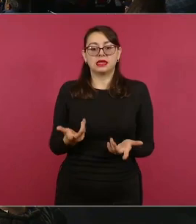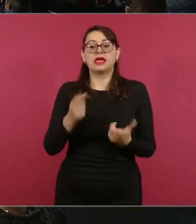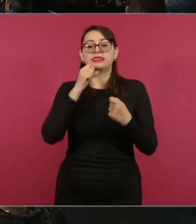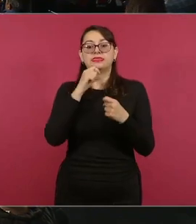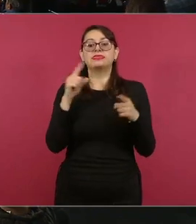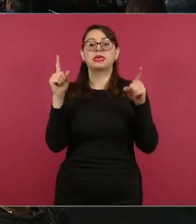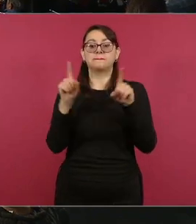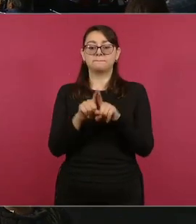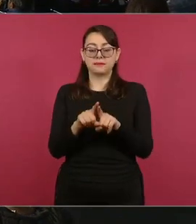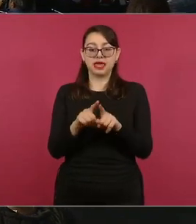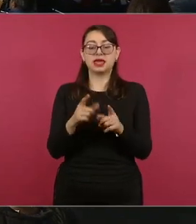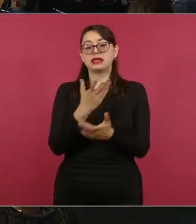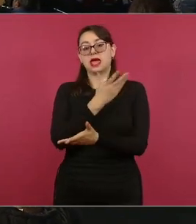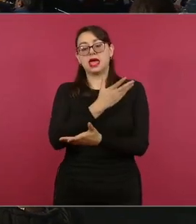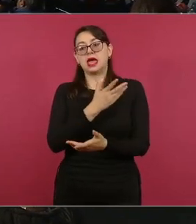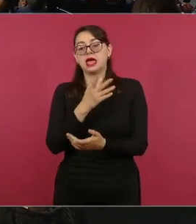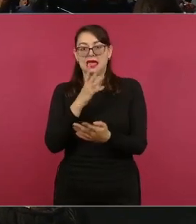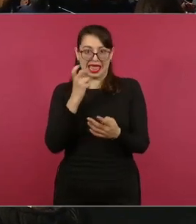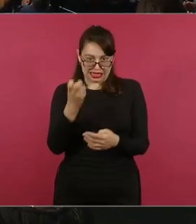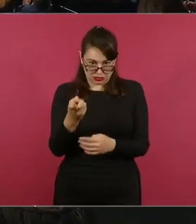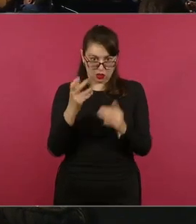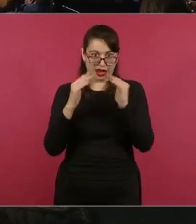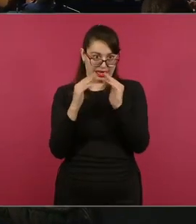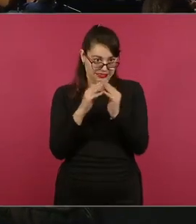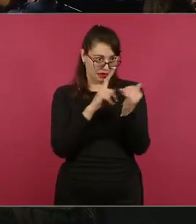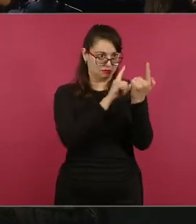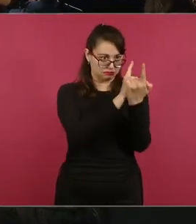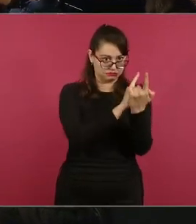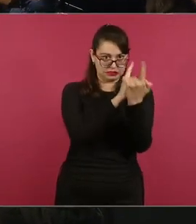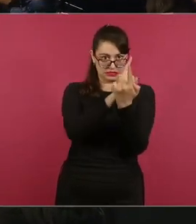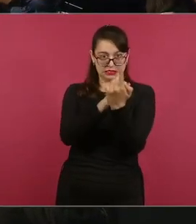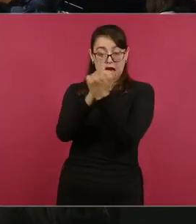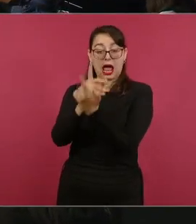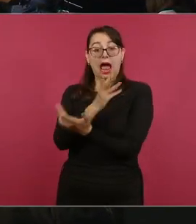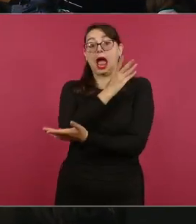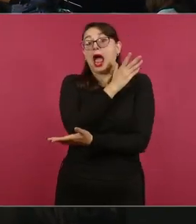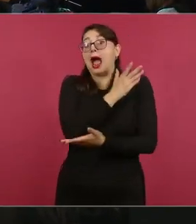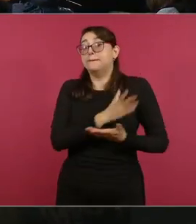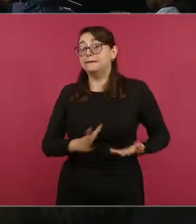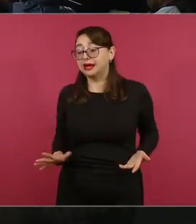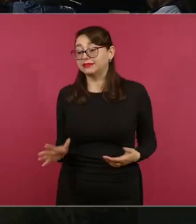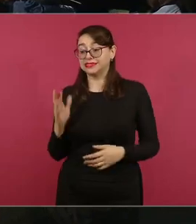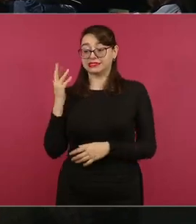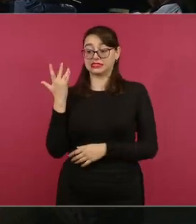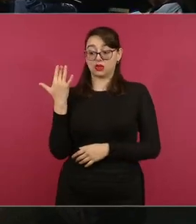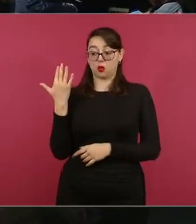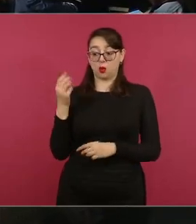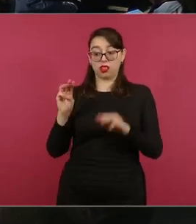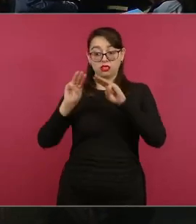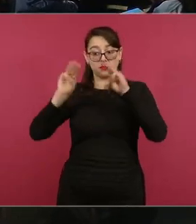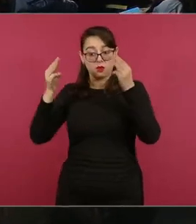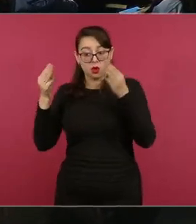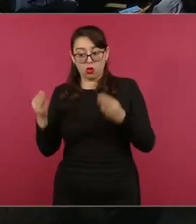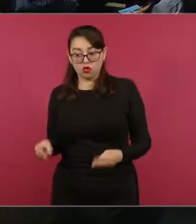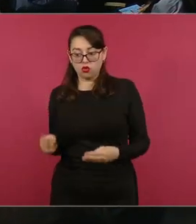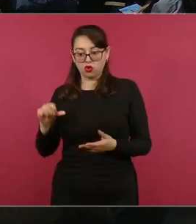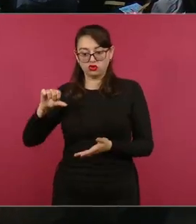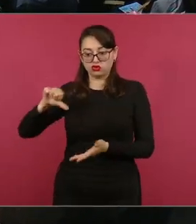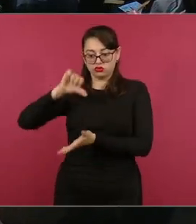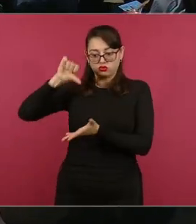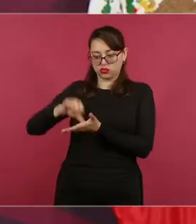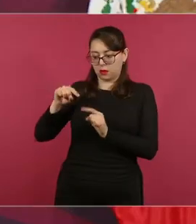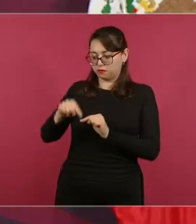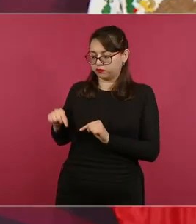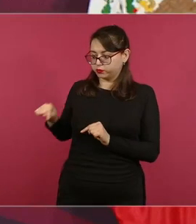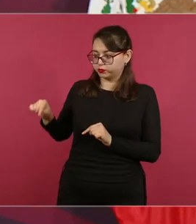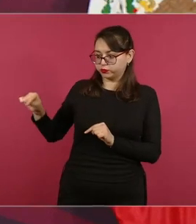módulos en todo Acapulco para quienes por alguna razón no estaban en su domicilio cuando pasó el censo, puedan